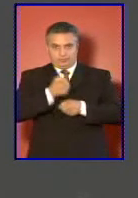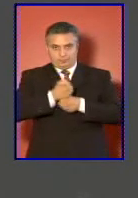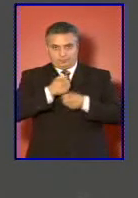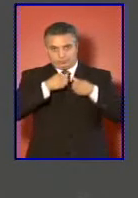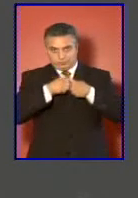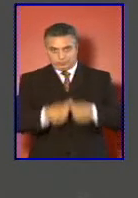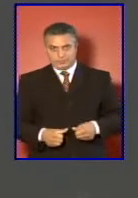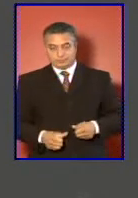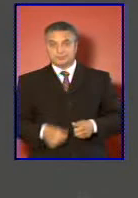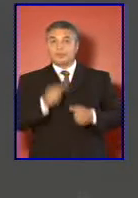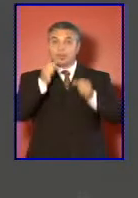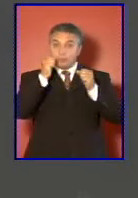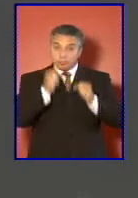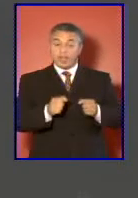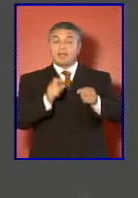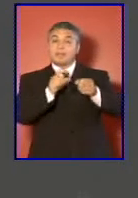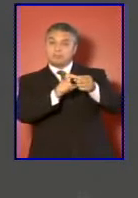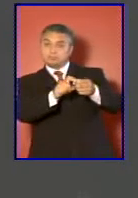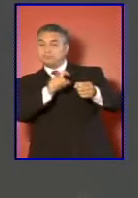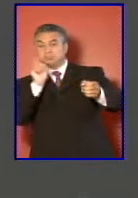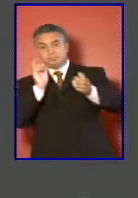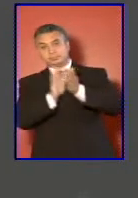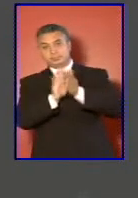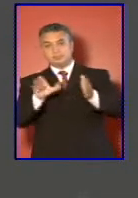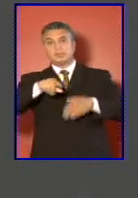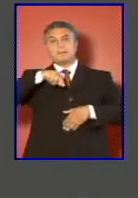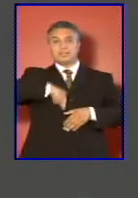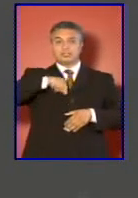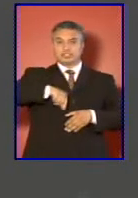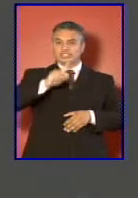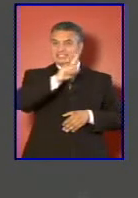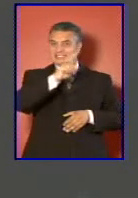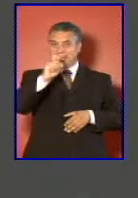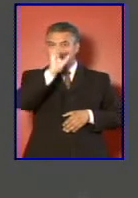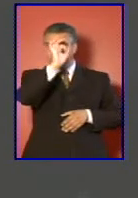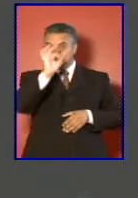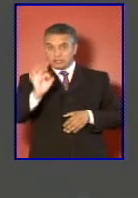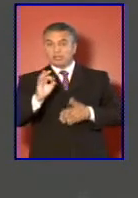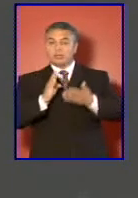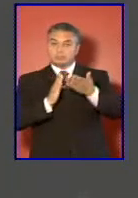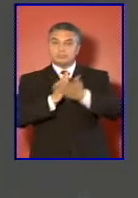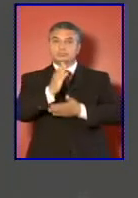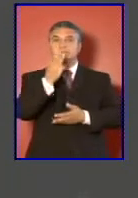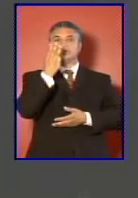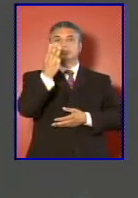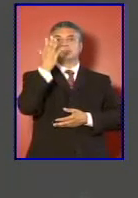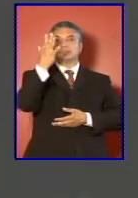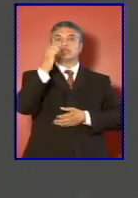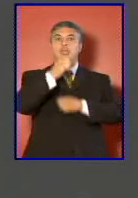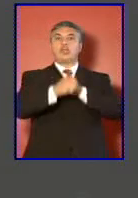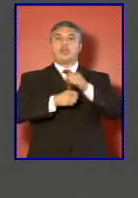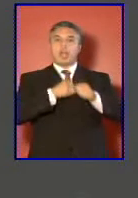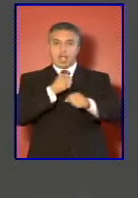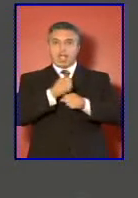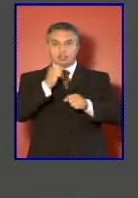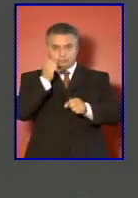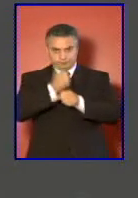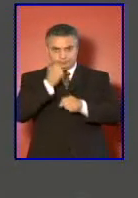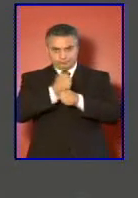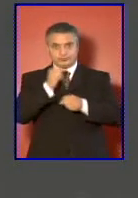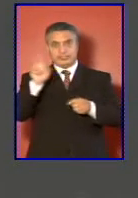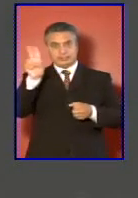Posibilidad de retirarse del servicio con derecho a pensión completa a partir de los treinta y cinco años efectivos de servicio.